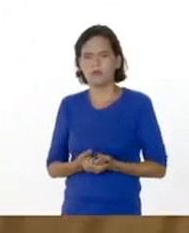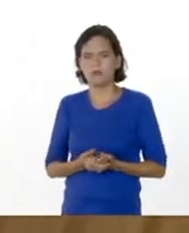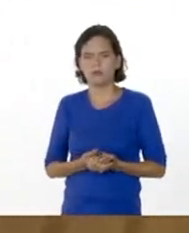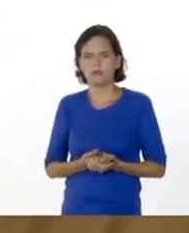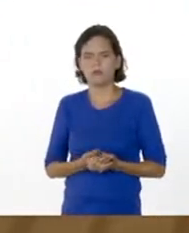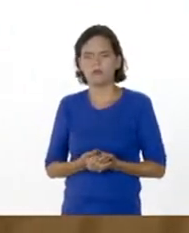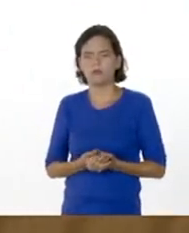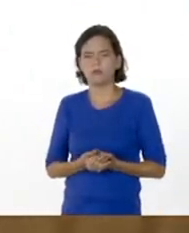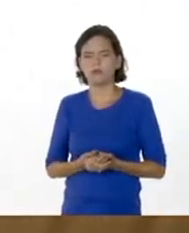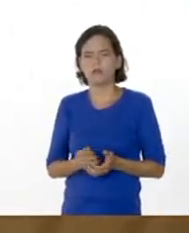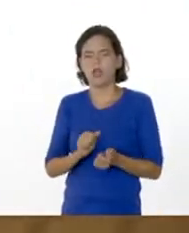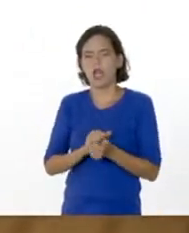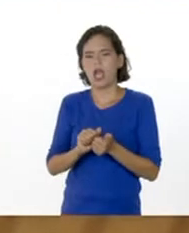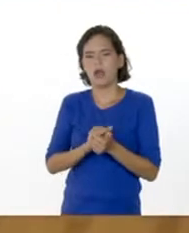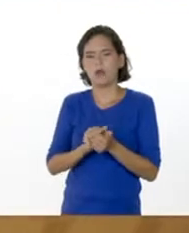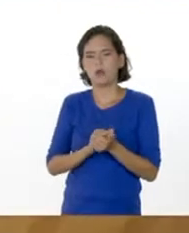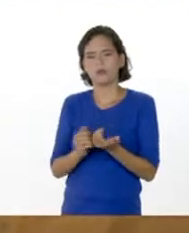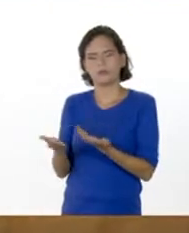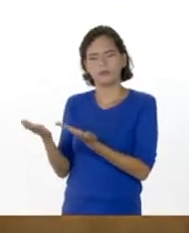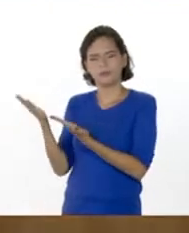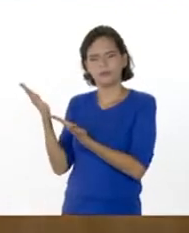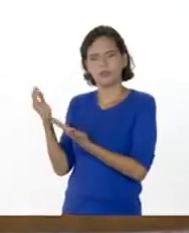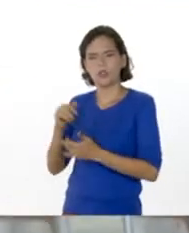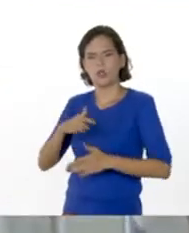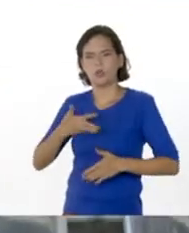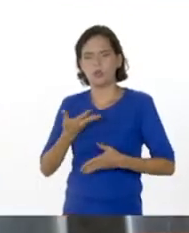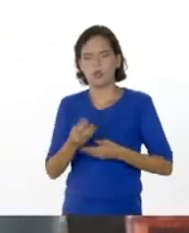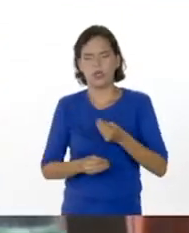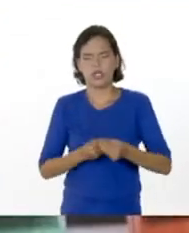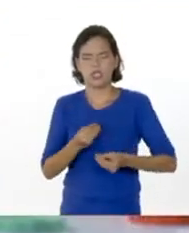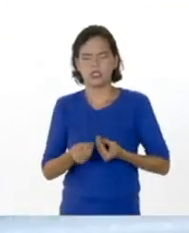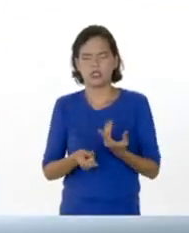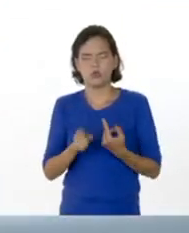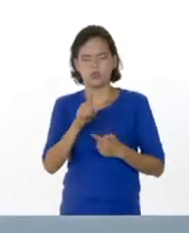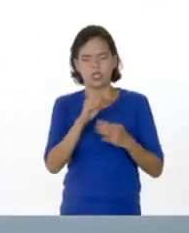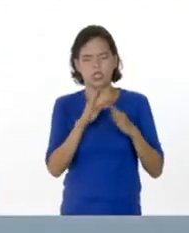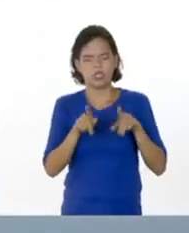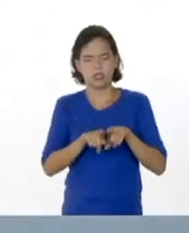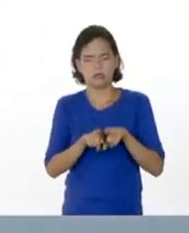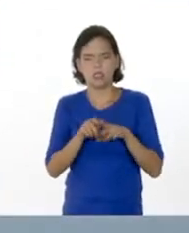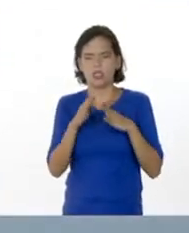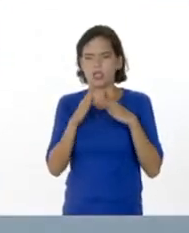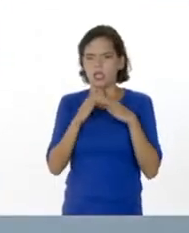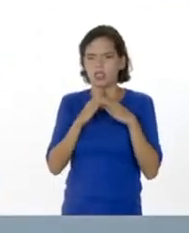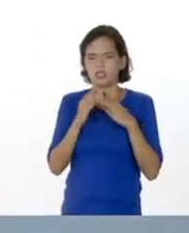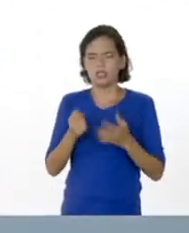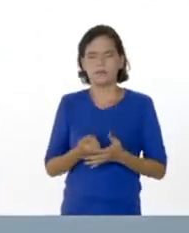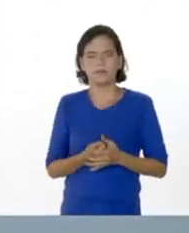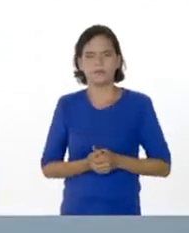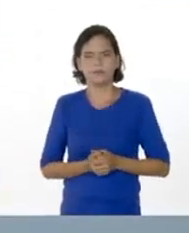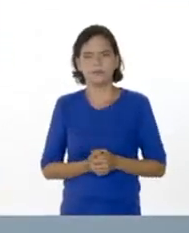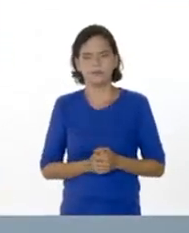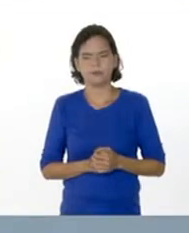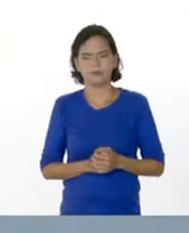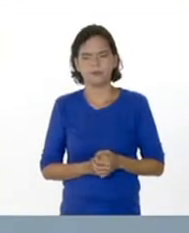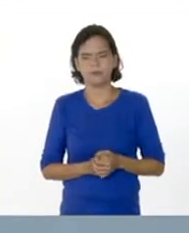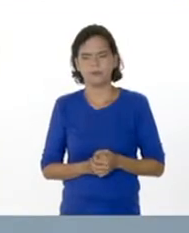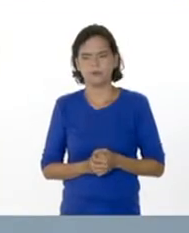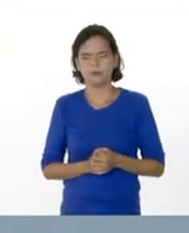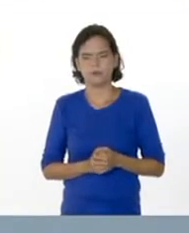detergente. Esto lo pueden hacer ustedes igualmente en casa. Detergente líquido.